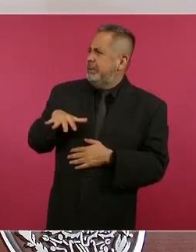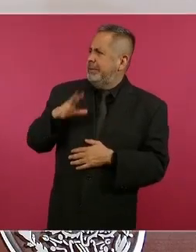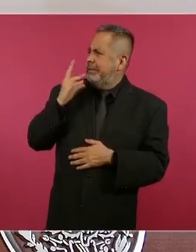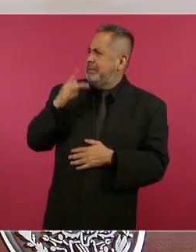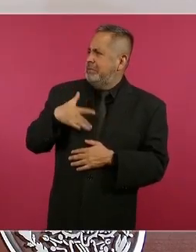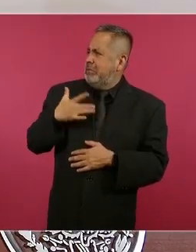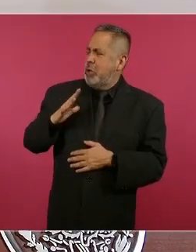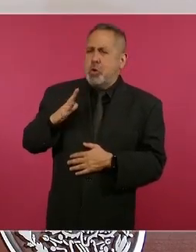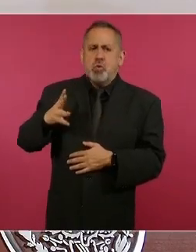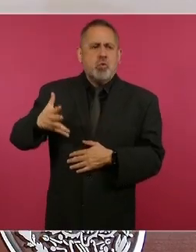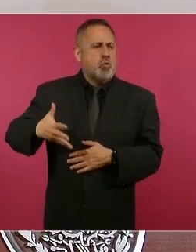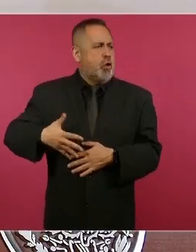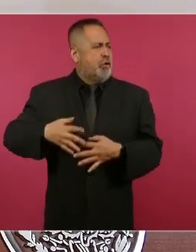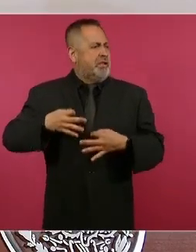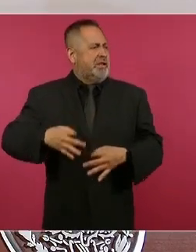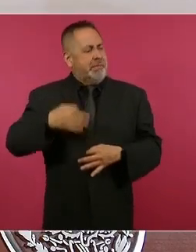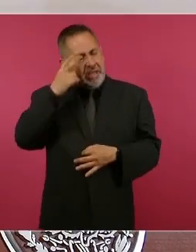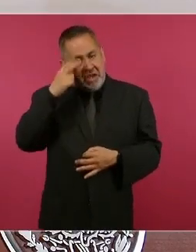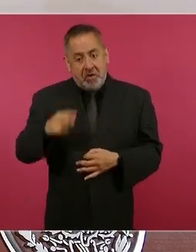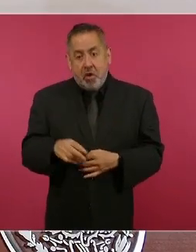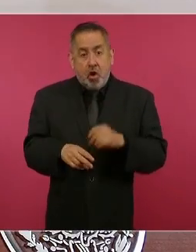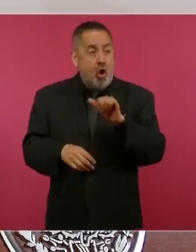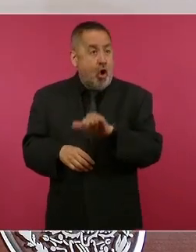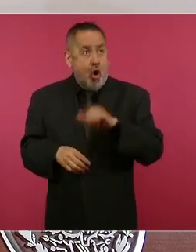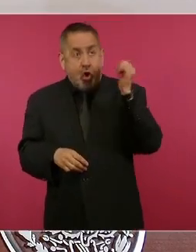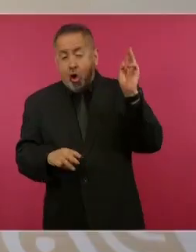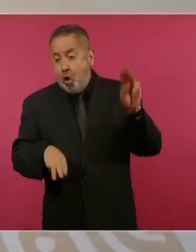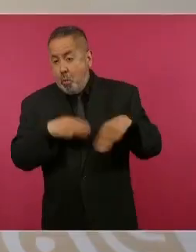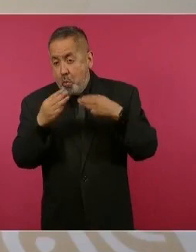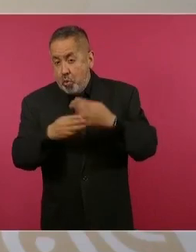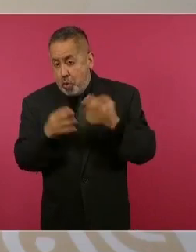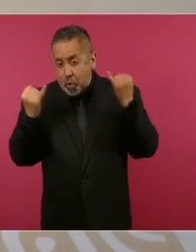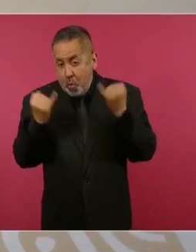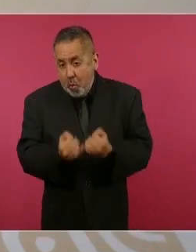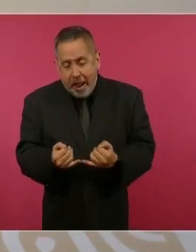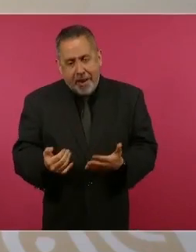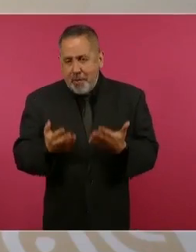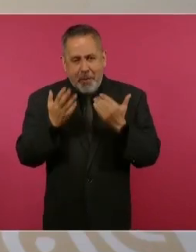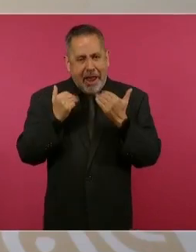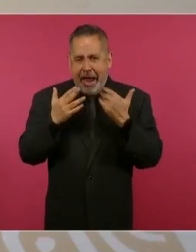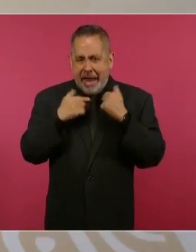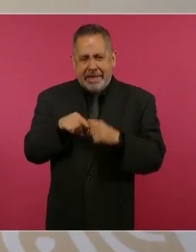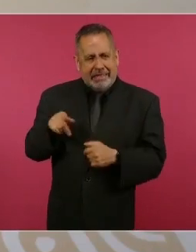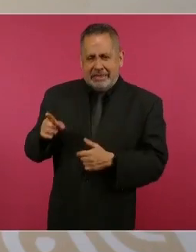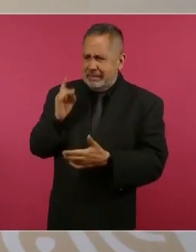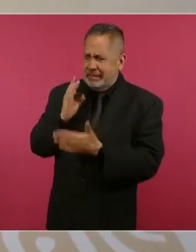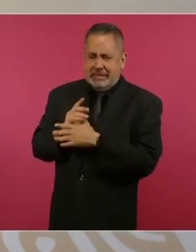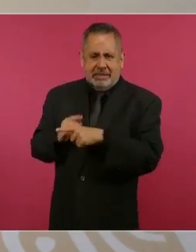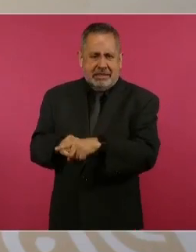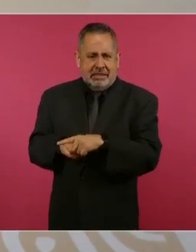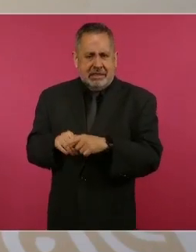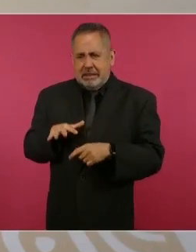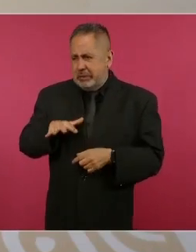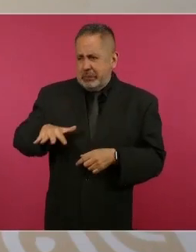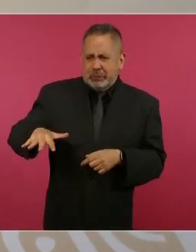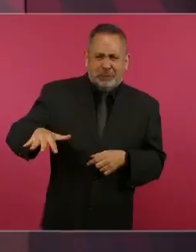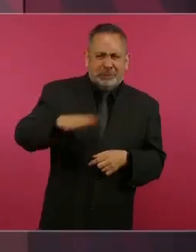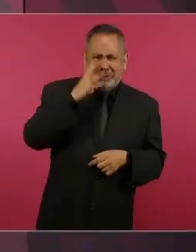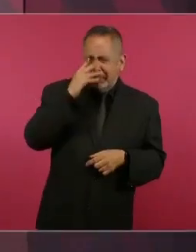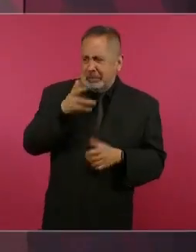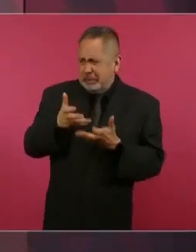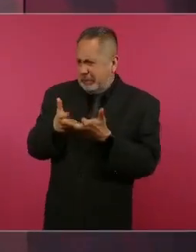porque no hay en el mundo una región así